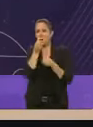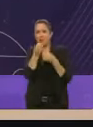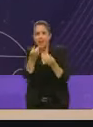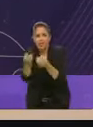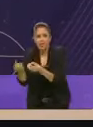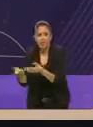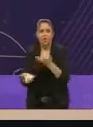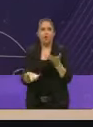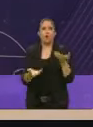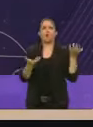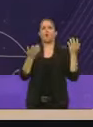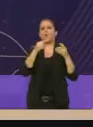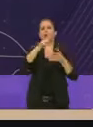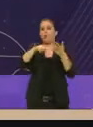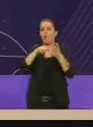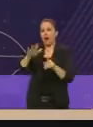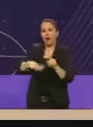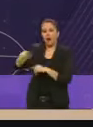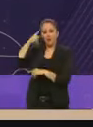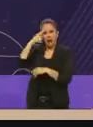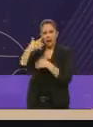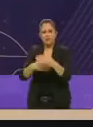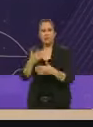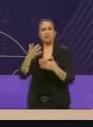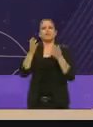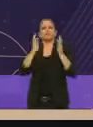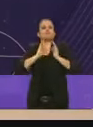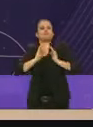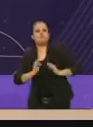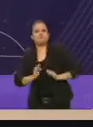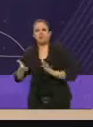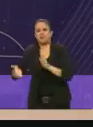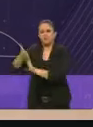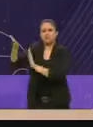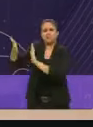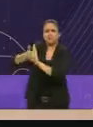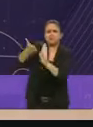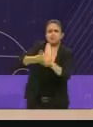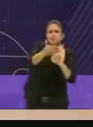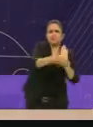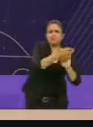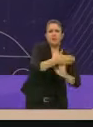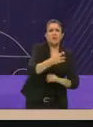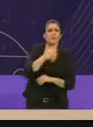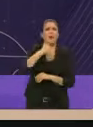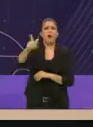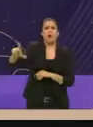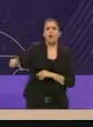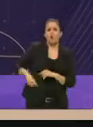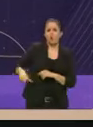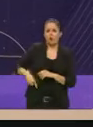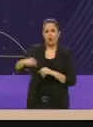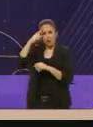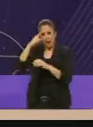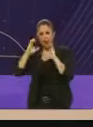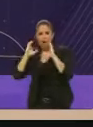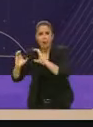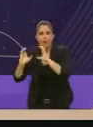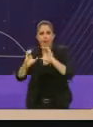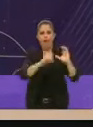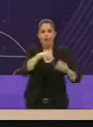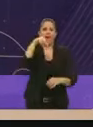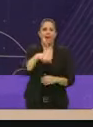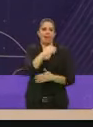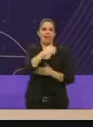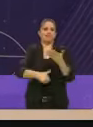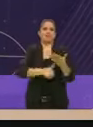espacios de desarrollo, de relajación. Vamos a construir el mejor sistema público de cuidados en esta ciudad